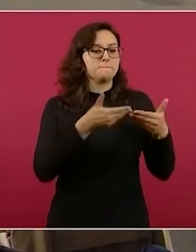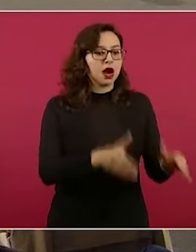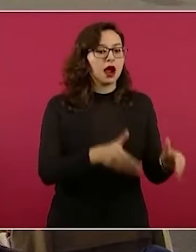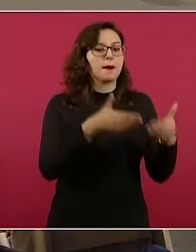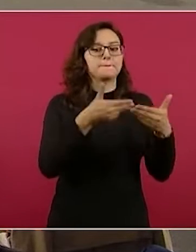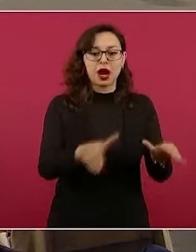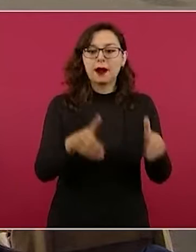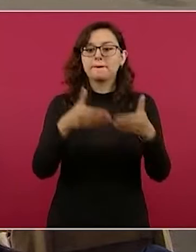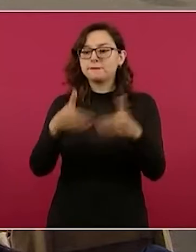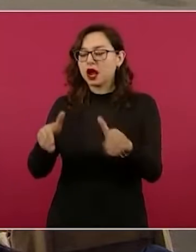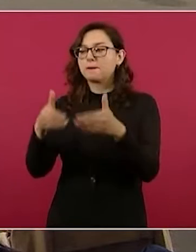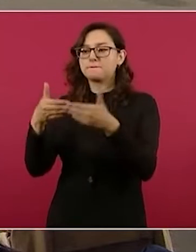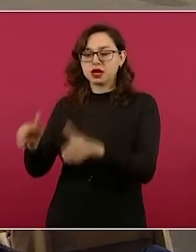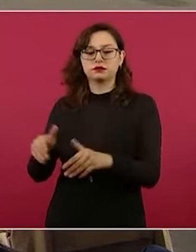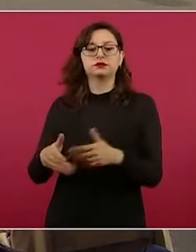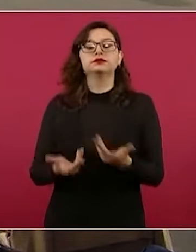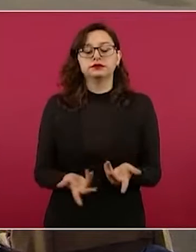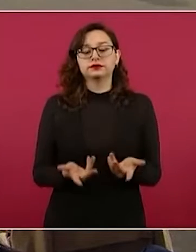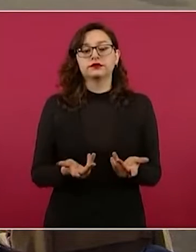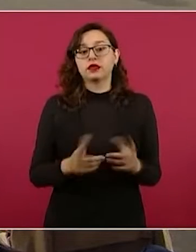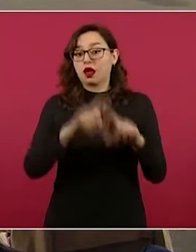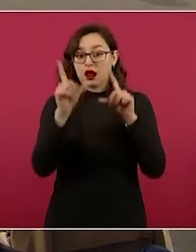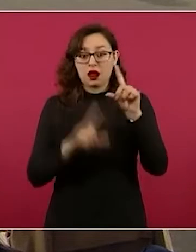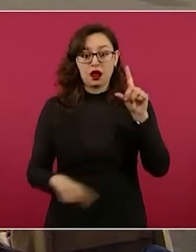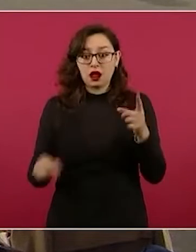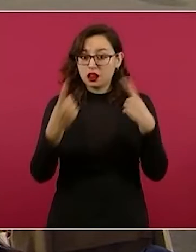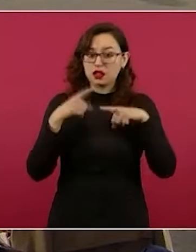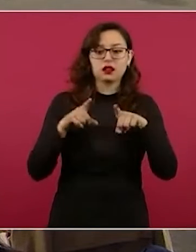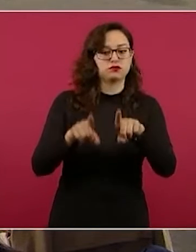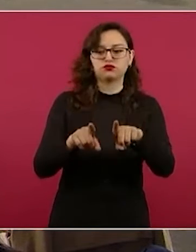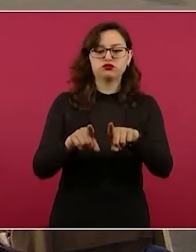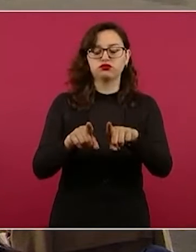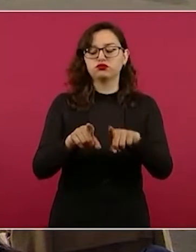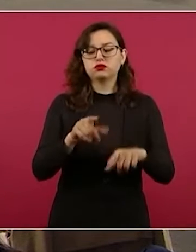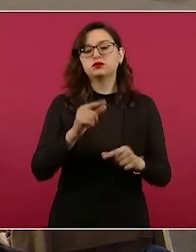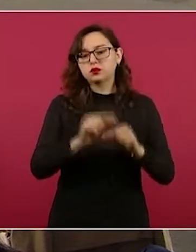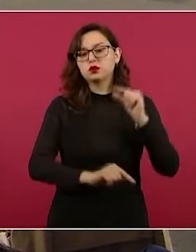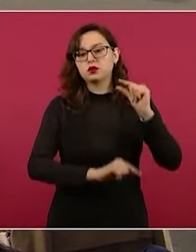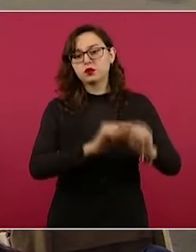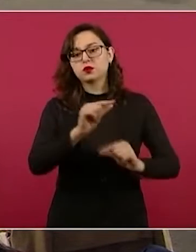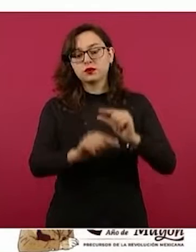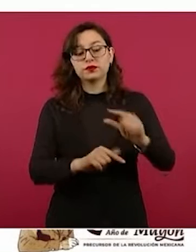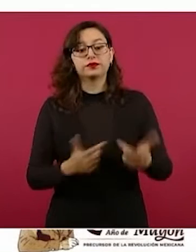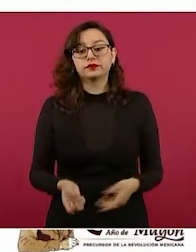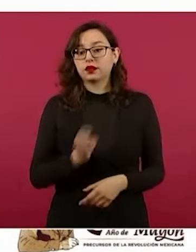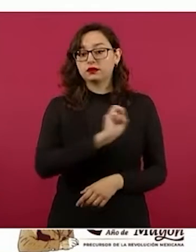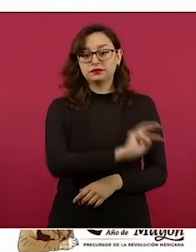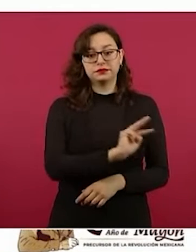estados y municipios. Y en la siguiente lo que vemos es el registro. La página de registro es la misma,